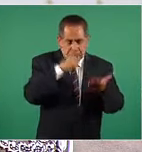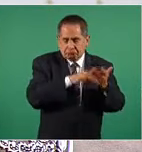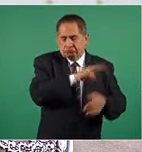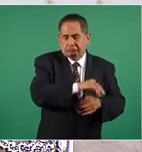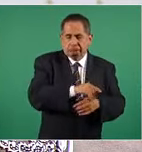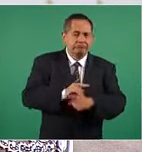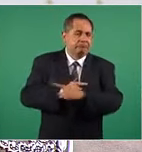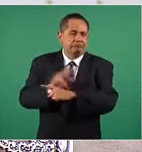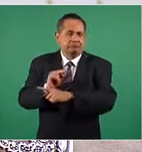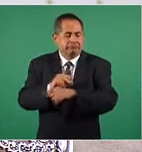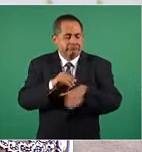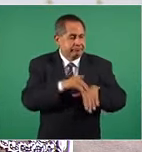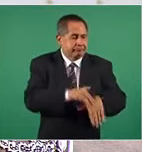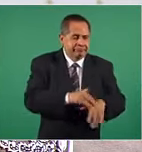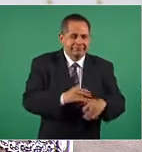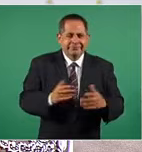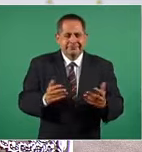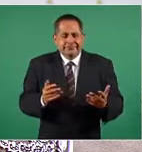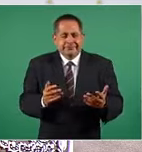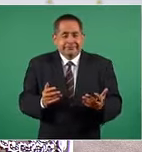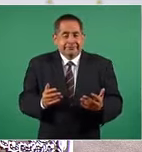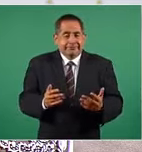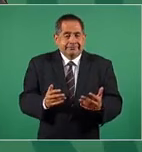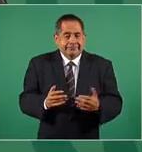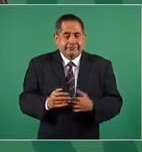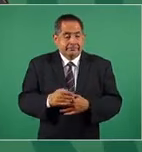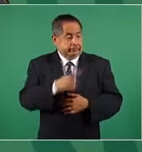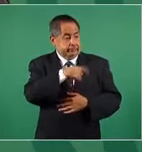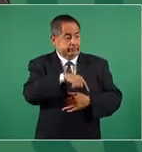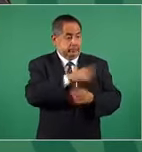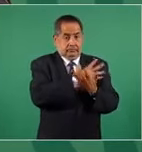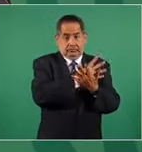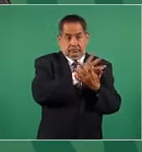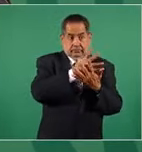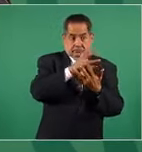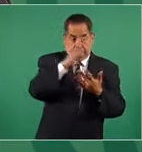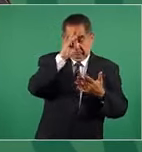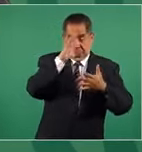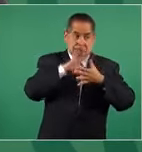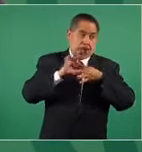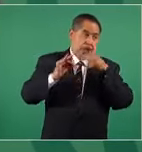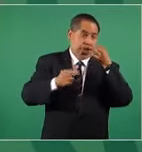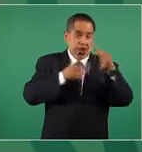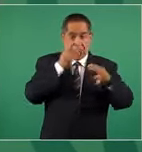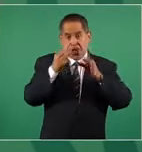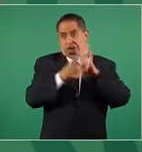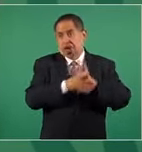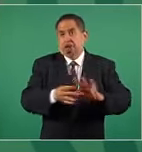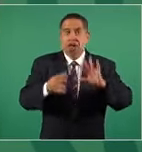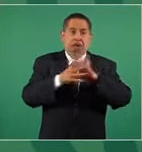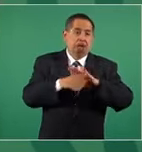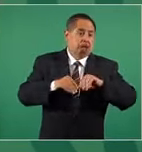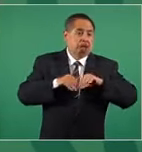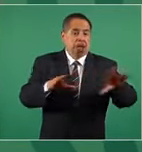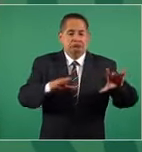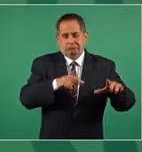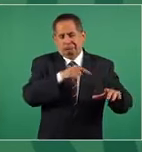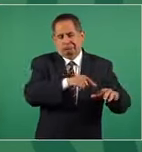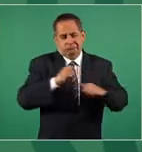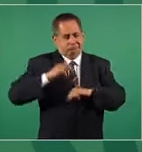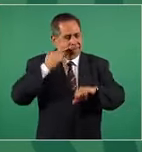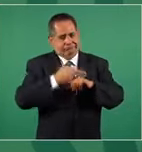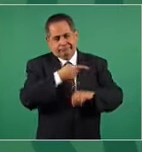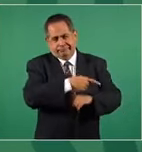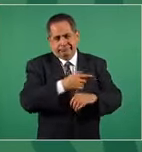Y entre más se exageran los pasquines del conservadurismo,